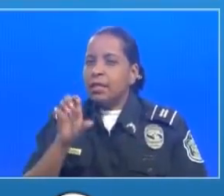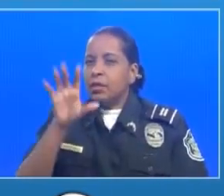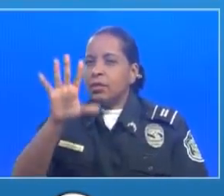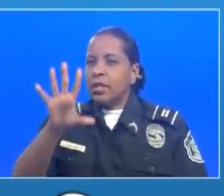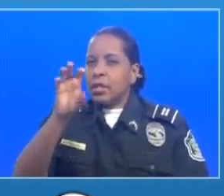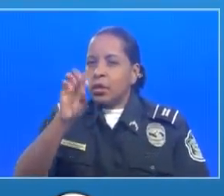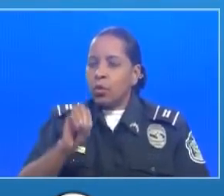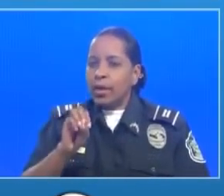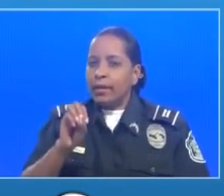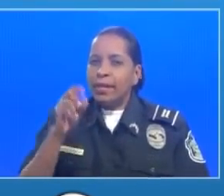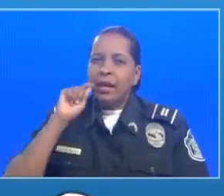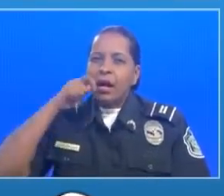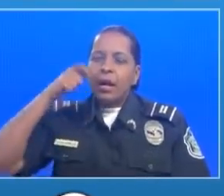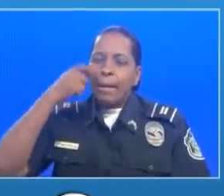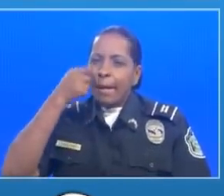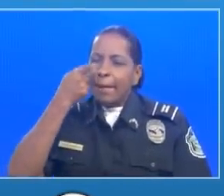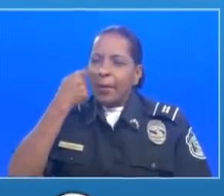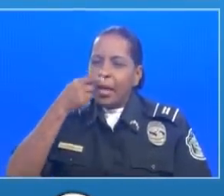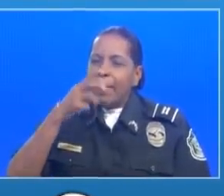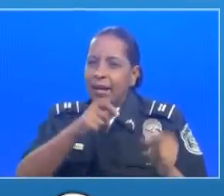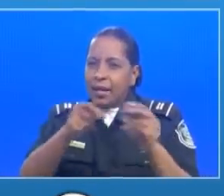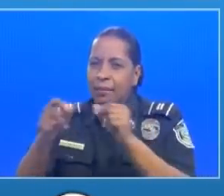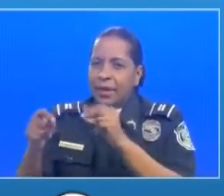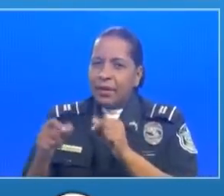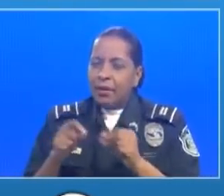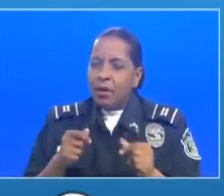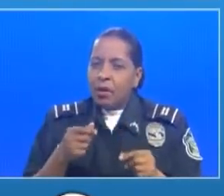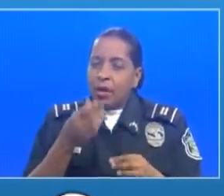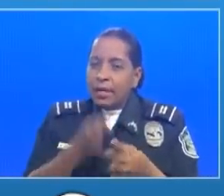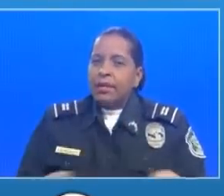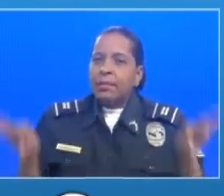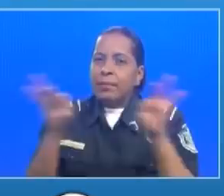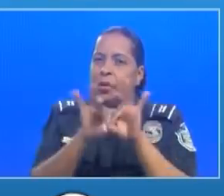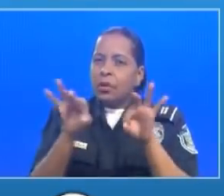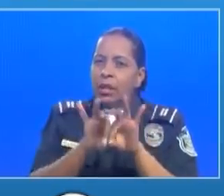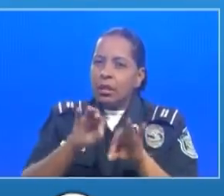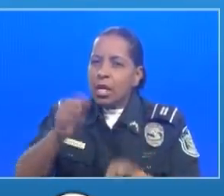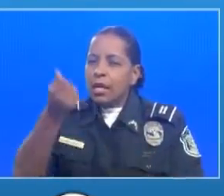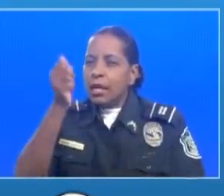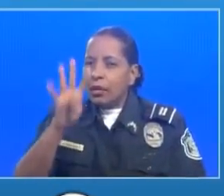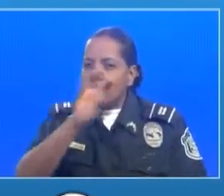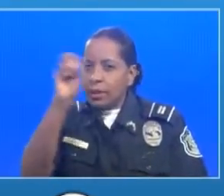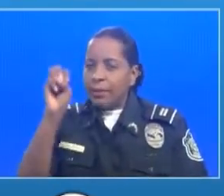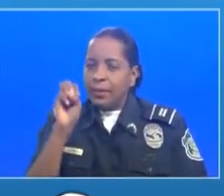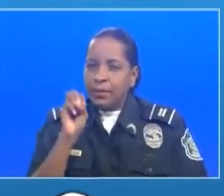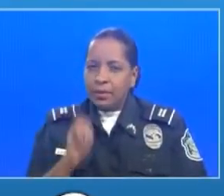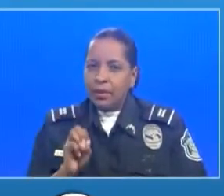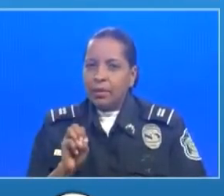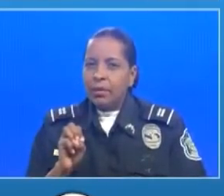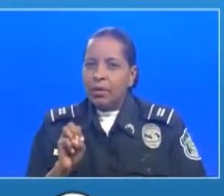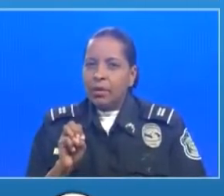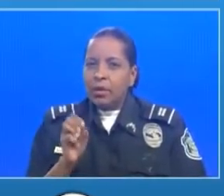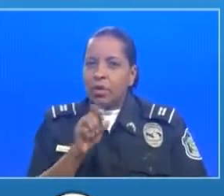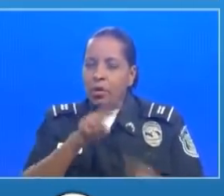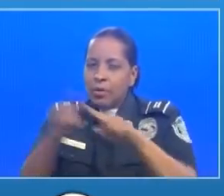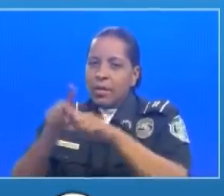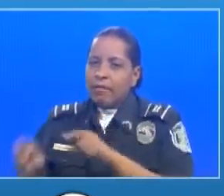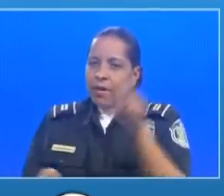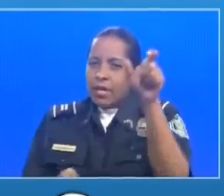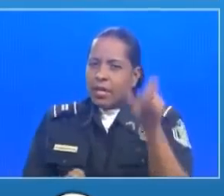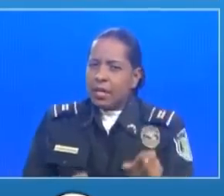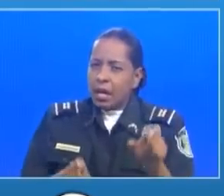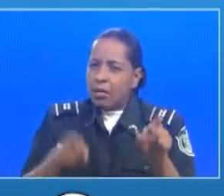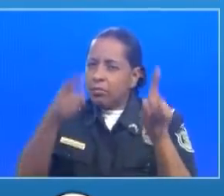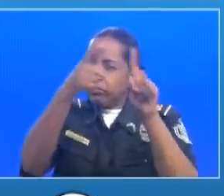pruebas rápidas, lo que permite la captación del 14% de los casos detectados,